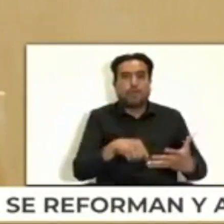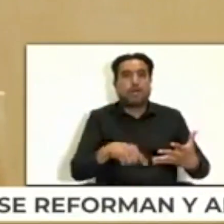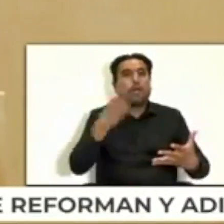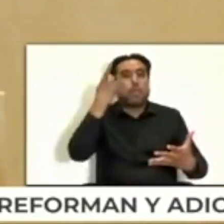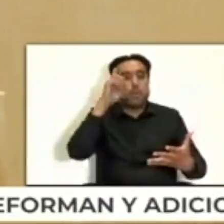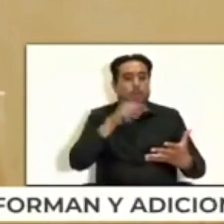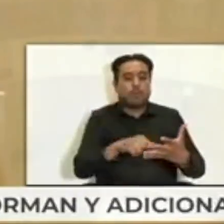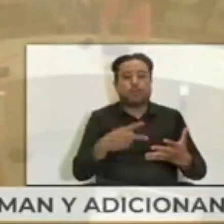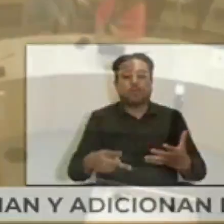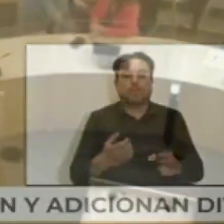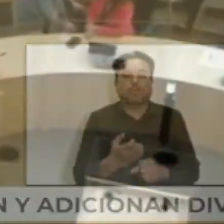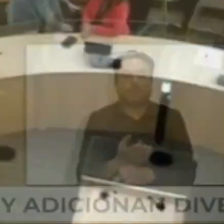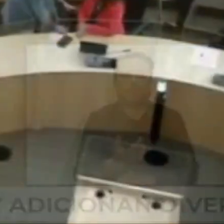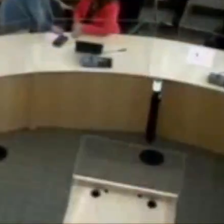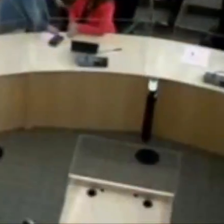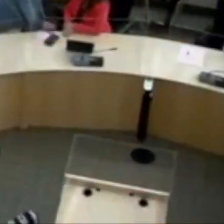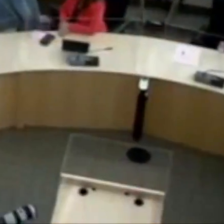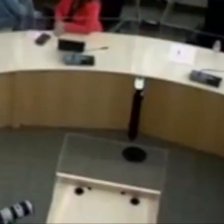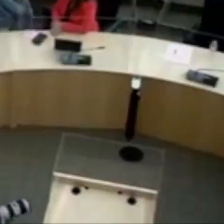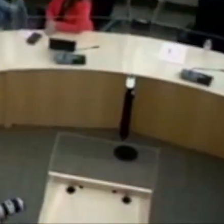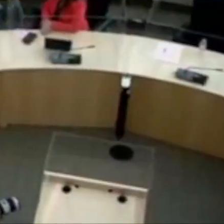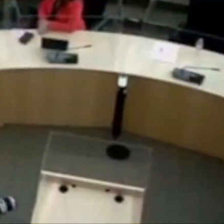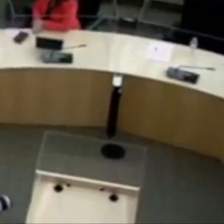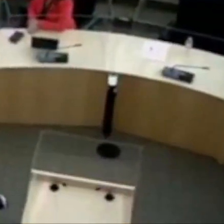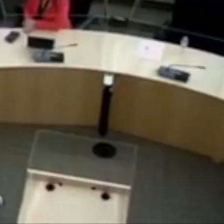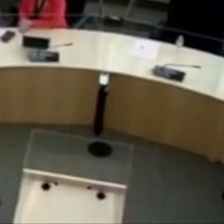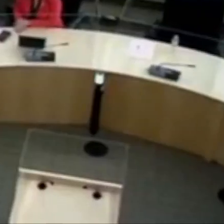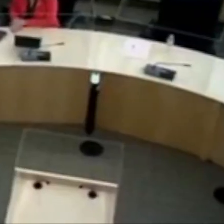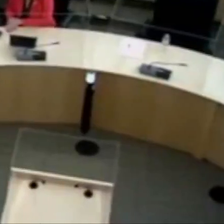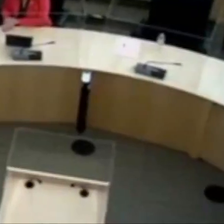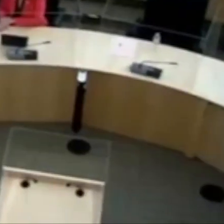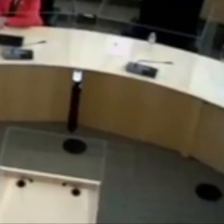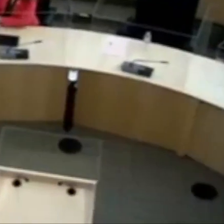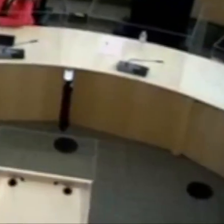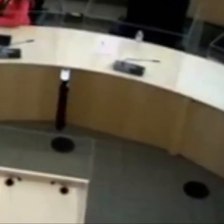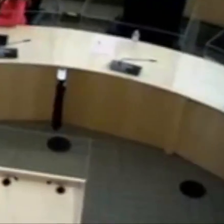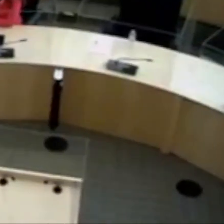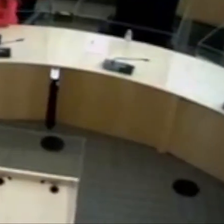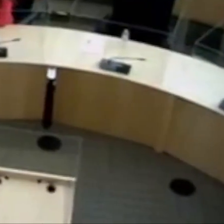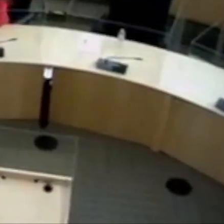de nuestro Estado. Luis Medel, Noti 13.